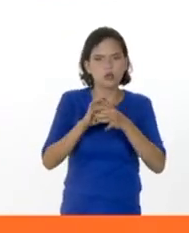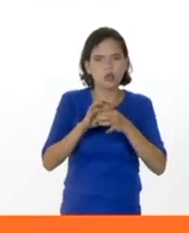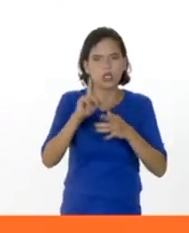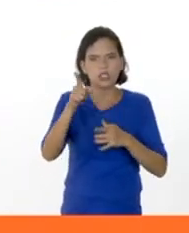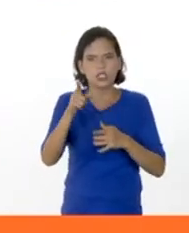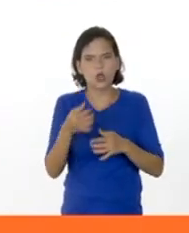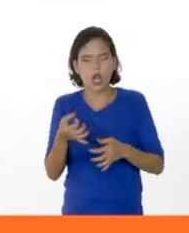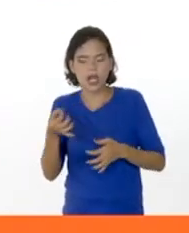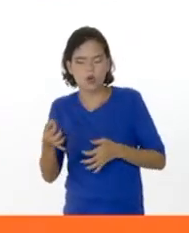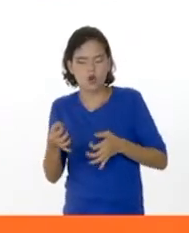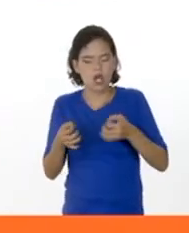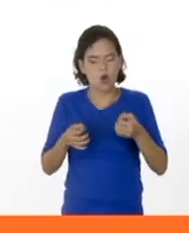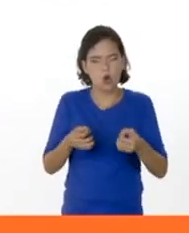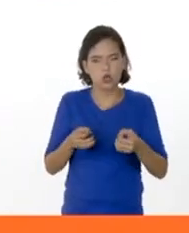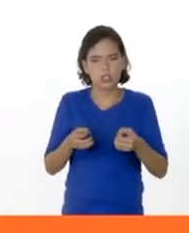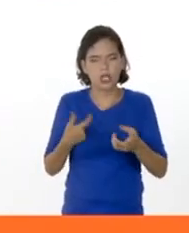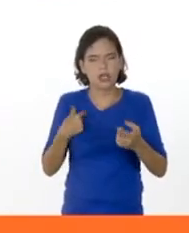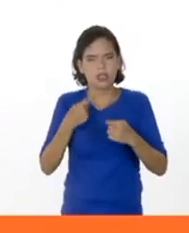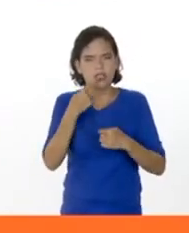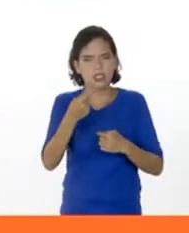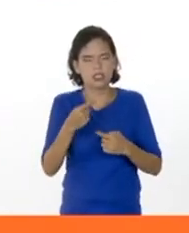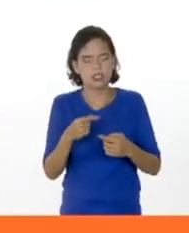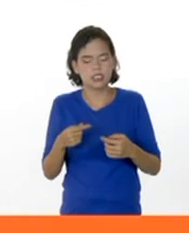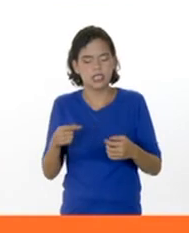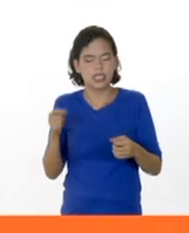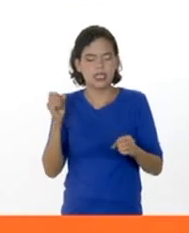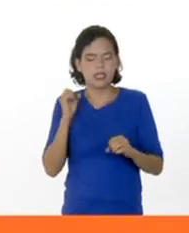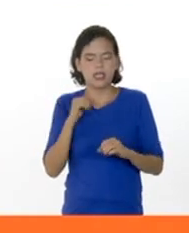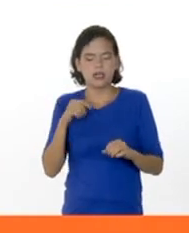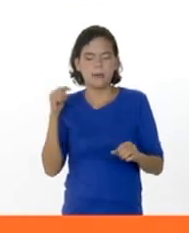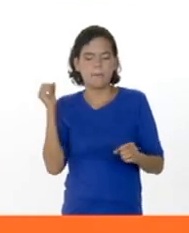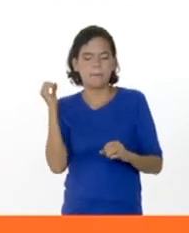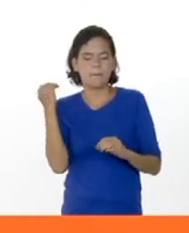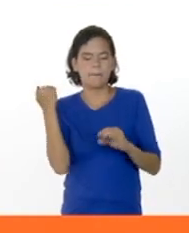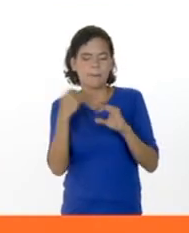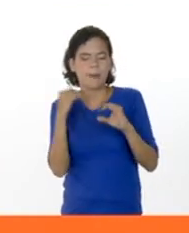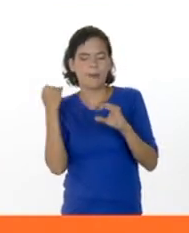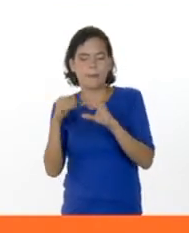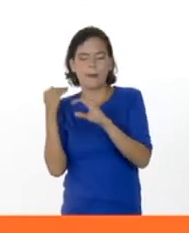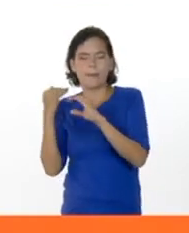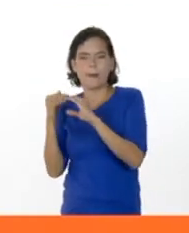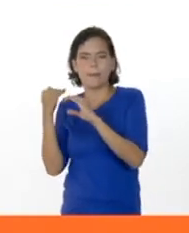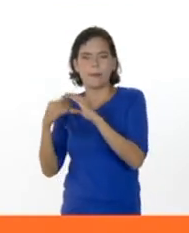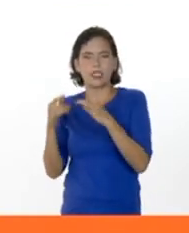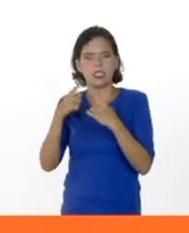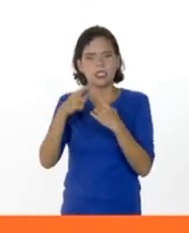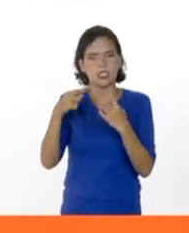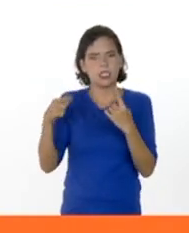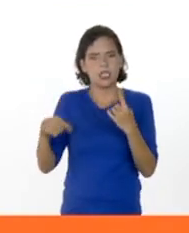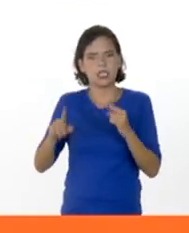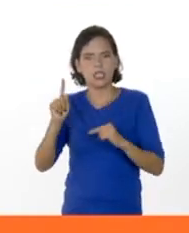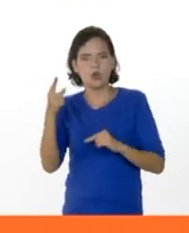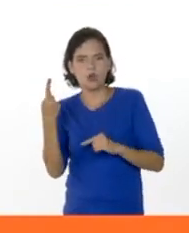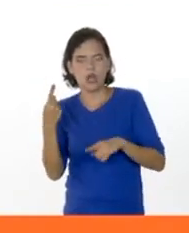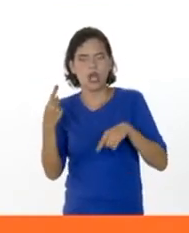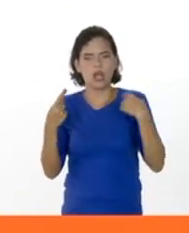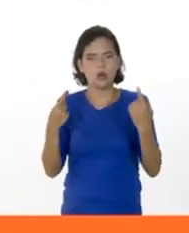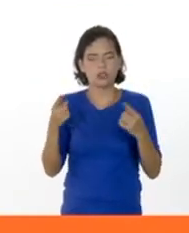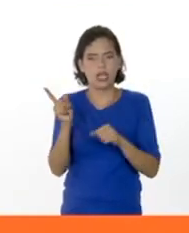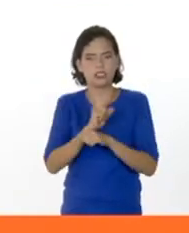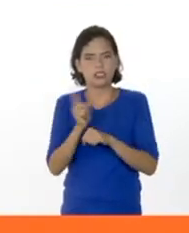neurona y otra, es decir, la transmisión de energía de una neurona a otra, es netamente acelerada.